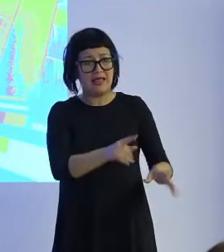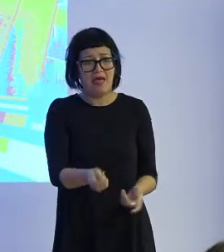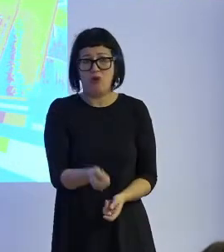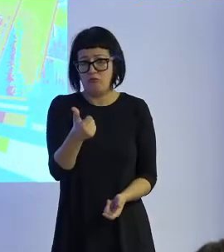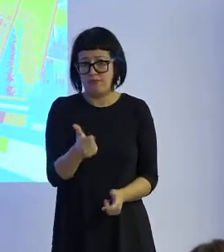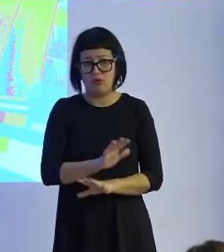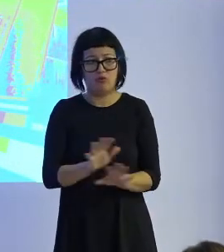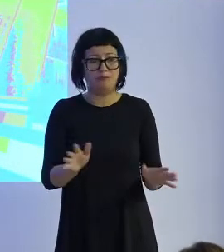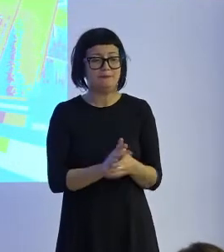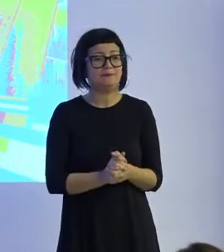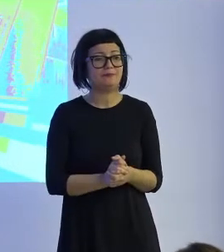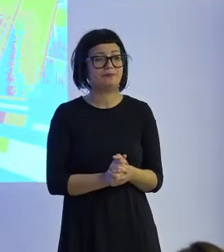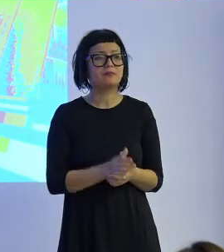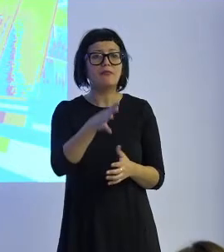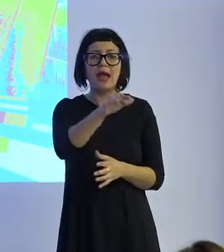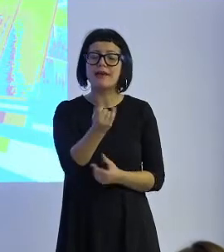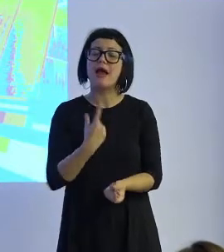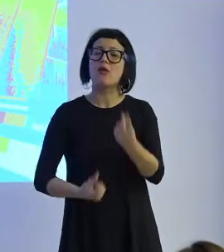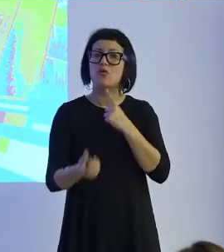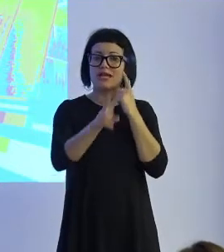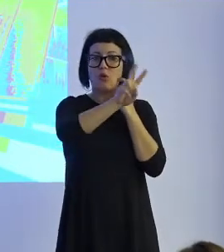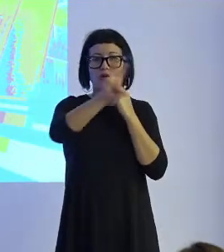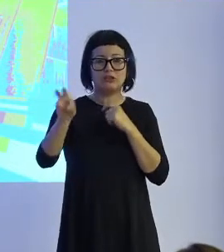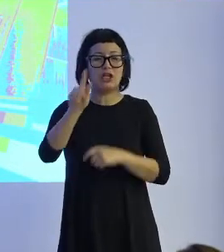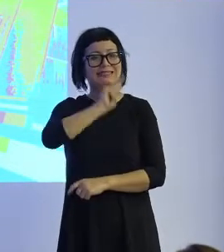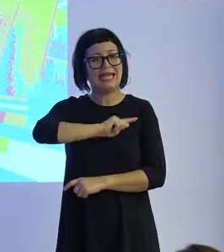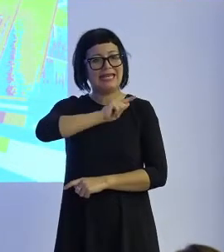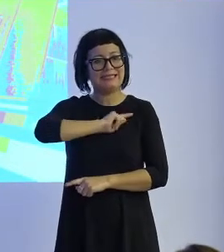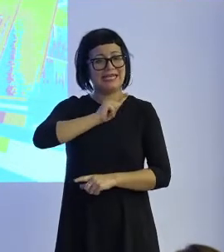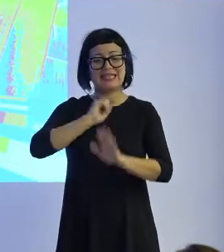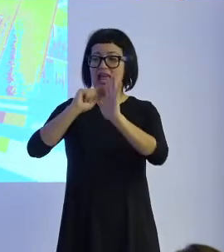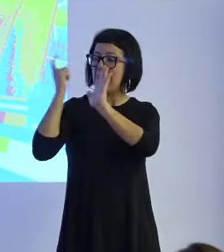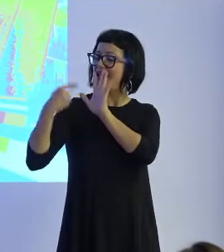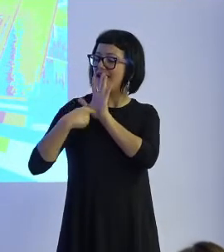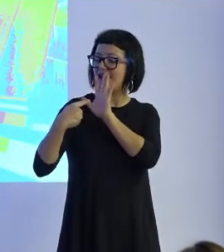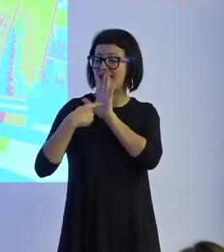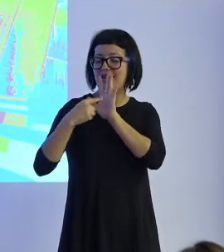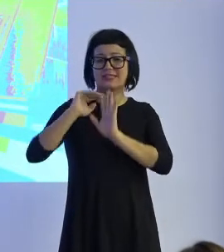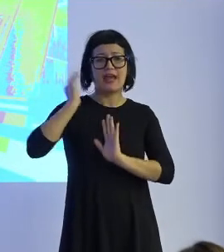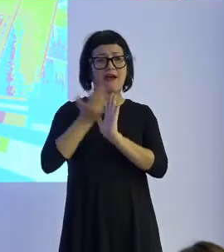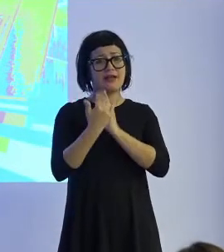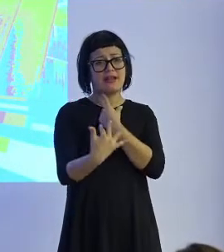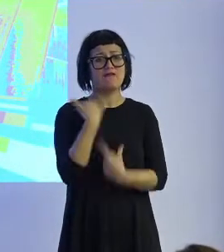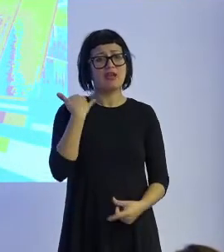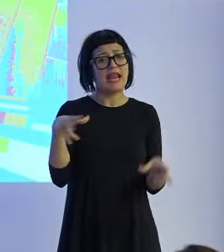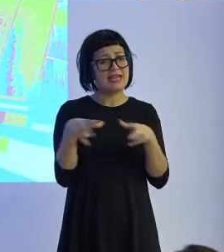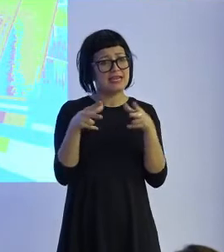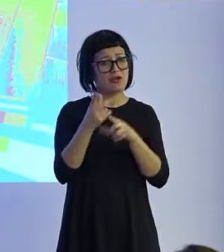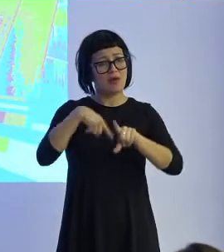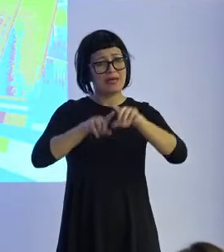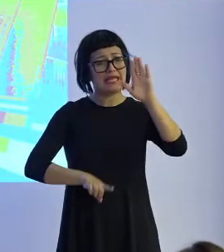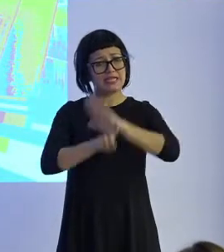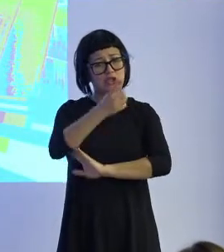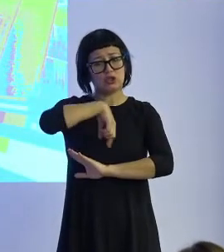poco. Existen ciertas cuestiones éticas y legales que impactan de lleno en la sociedad y en el desarrollo que